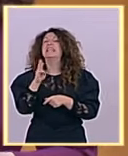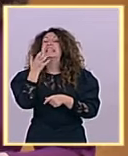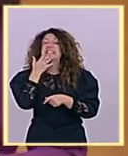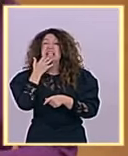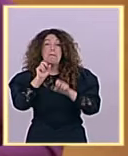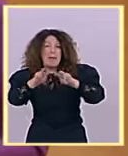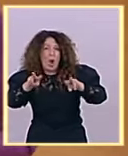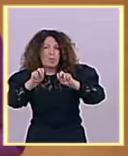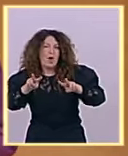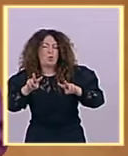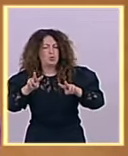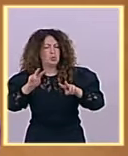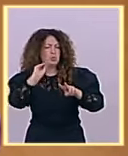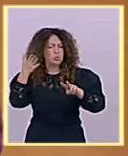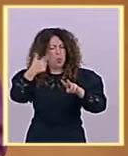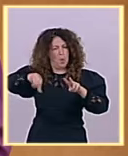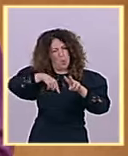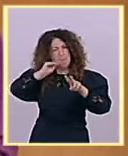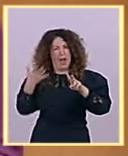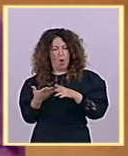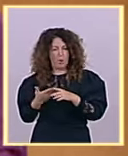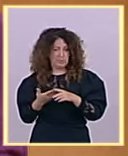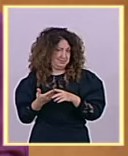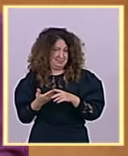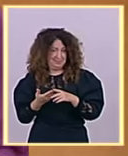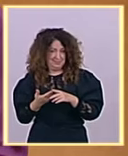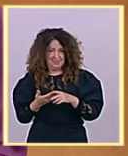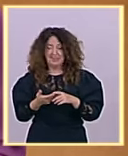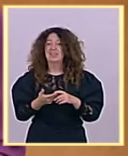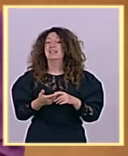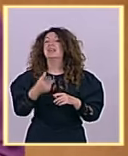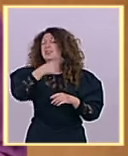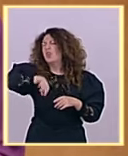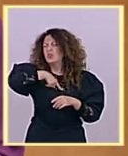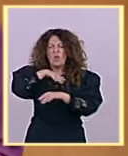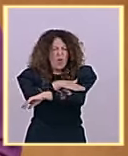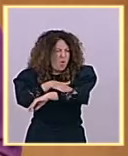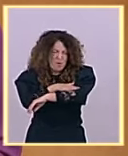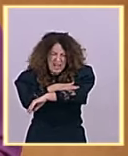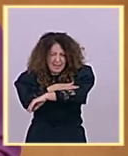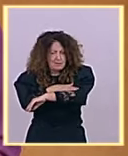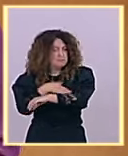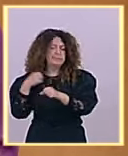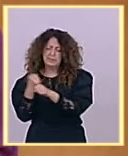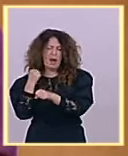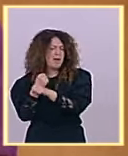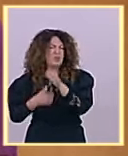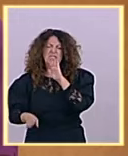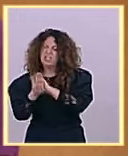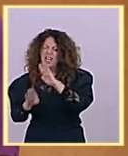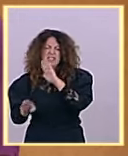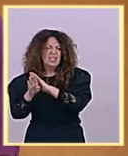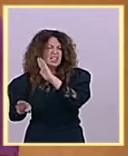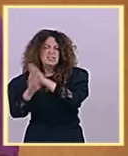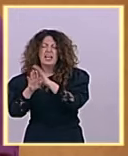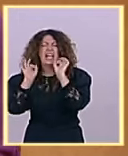va a seguir y va a seguir trabajando en lo que viene haciendo desde el inicio de la legislatura primero en el combate